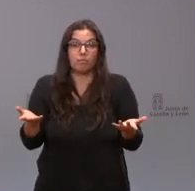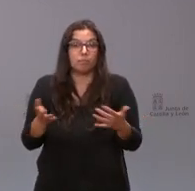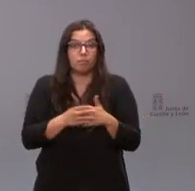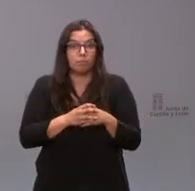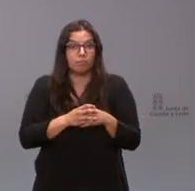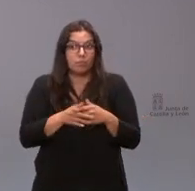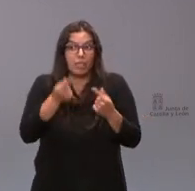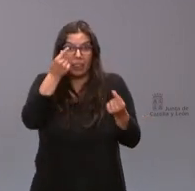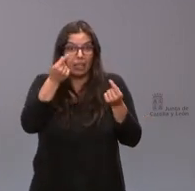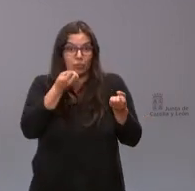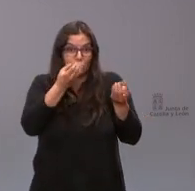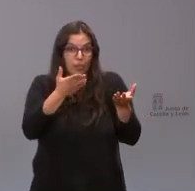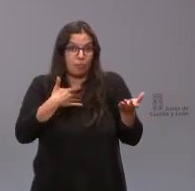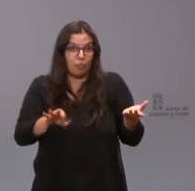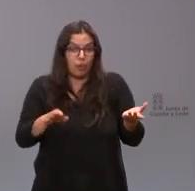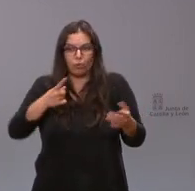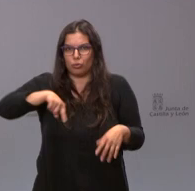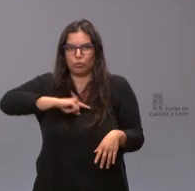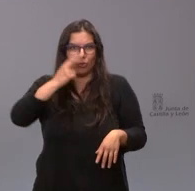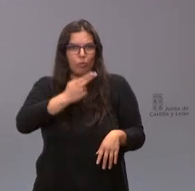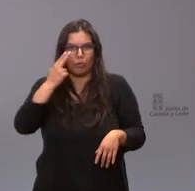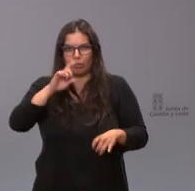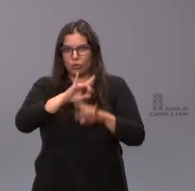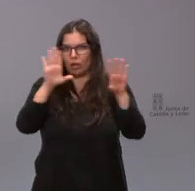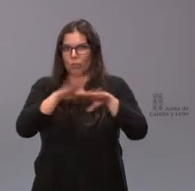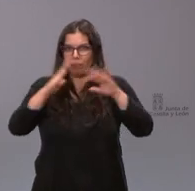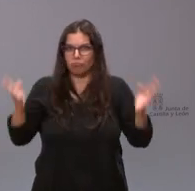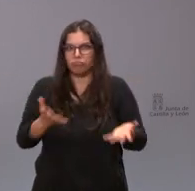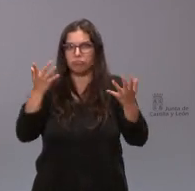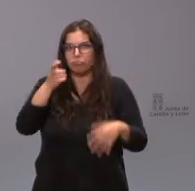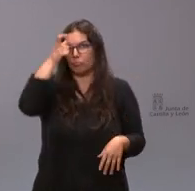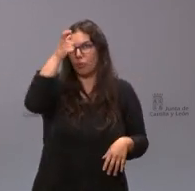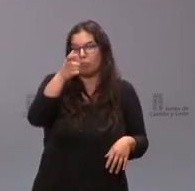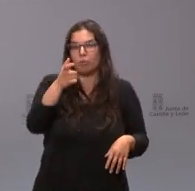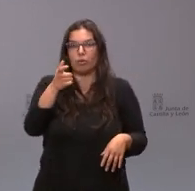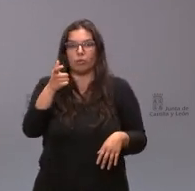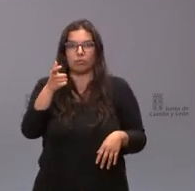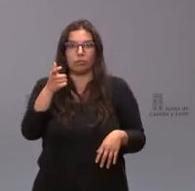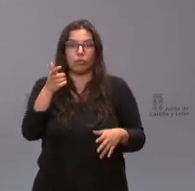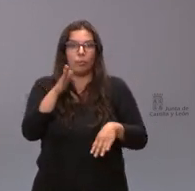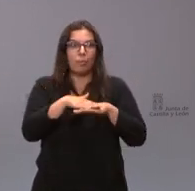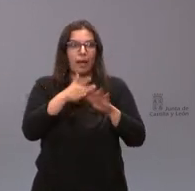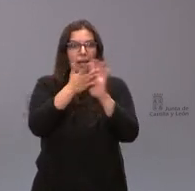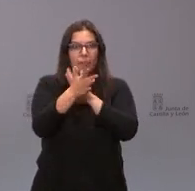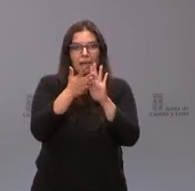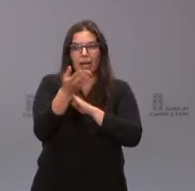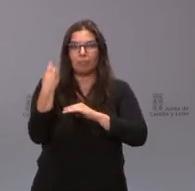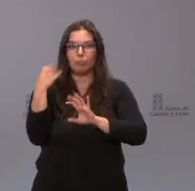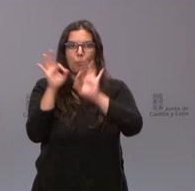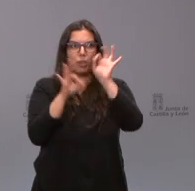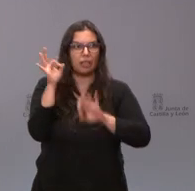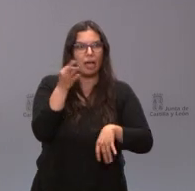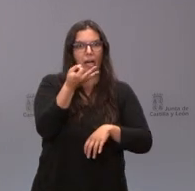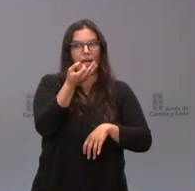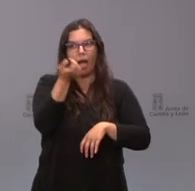este es el dato que yo lo puedo decir el compromiso muy claro con el mundo rural y para una explicación de la ratio y de la cuestión que usted plantea pues